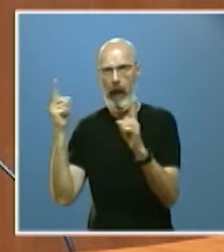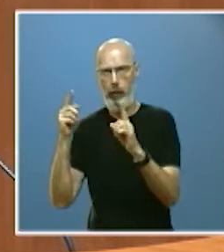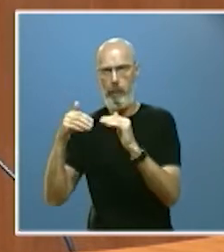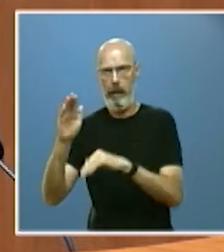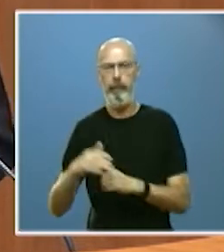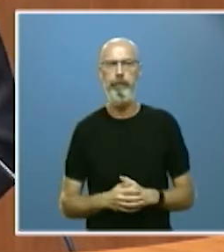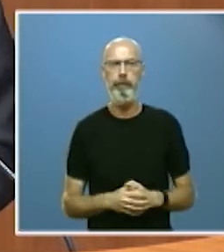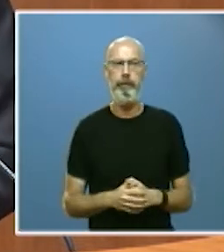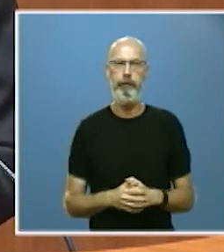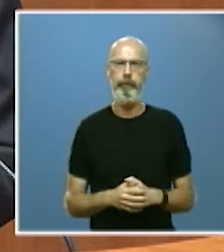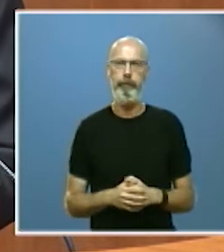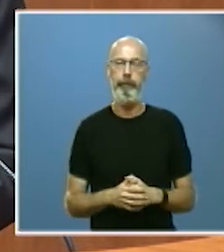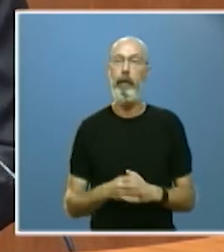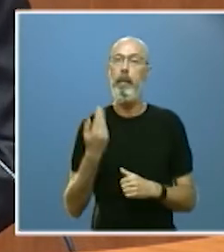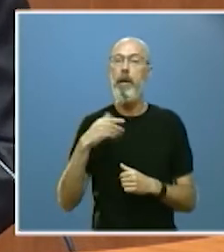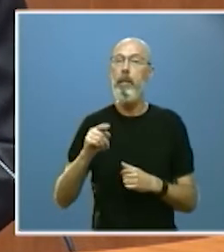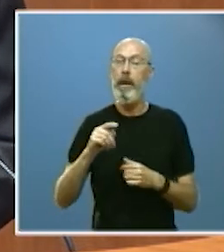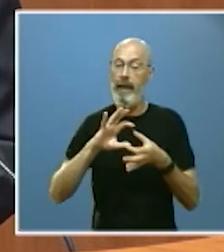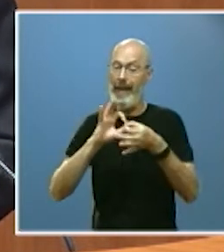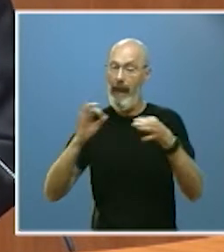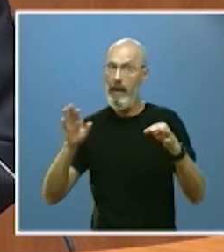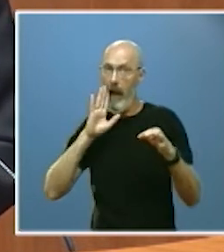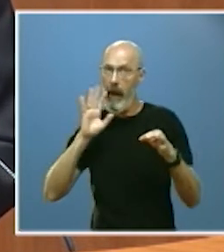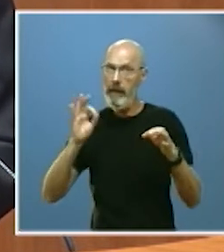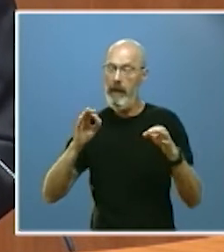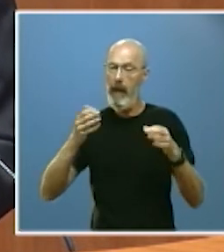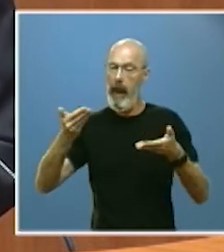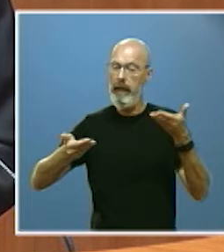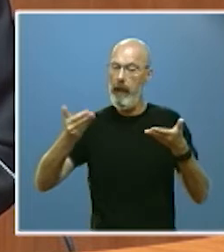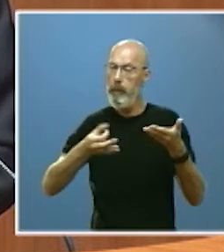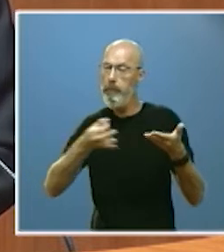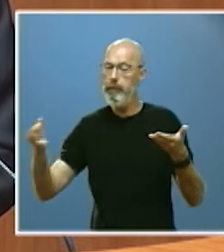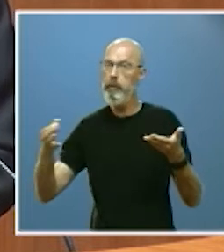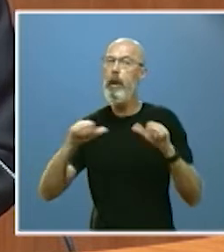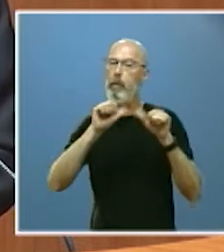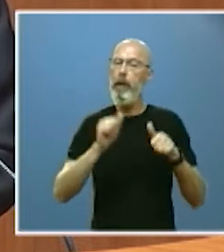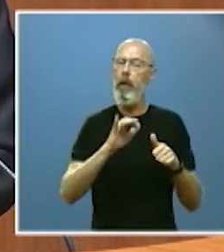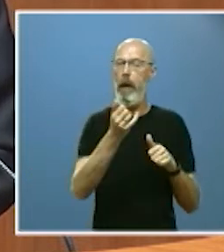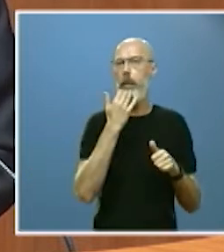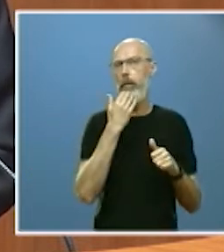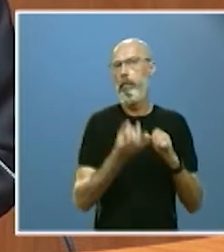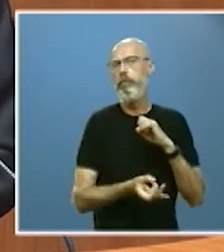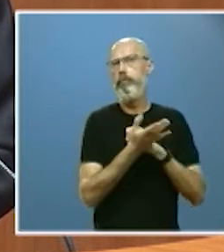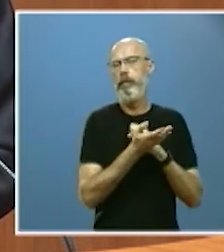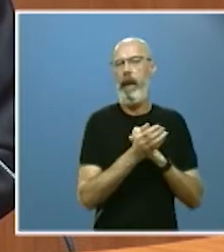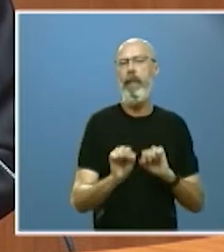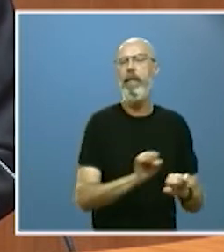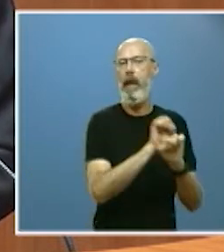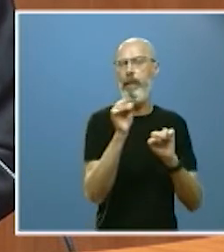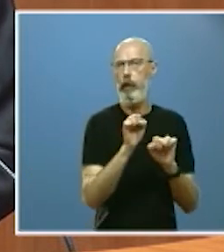ese mayor equilibrio en la cadena de valor el modelo se ha dotado de herramientas como el defensor de la cadena que